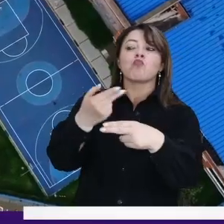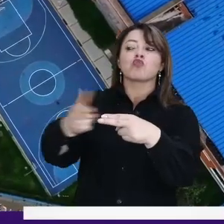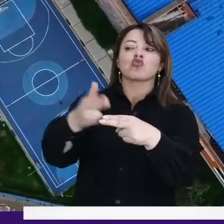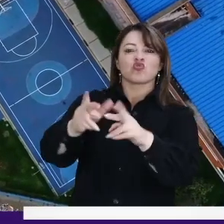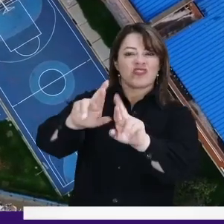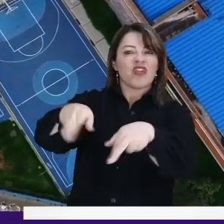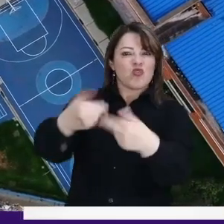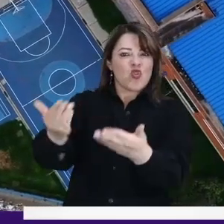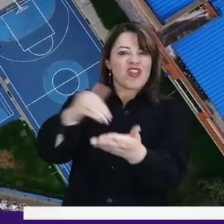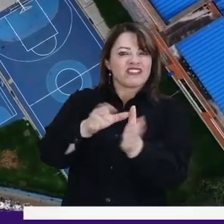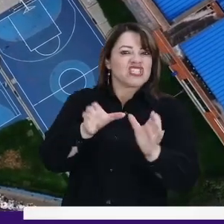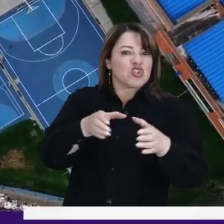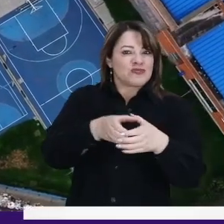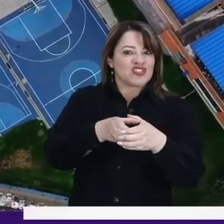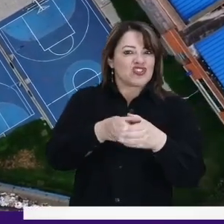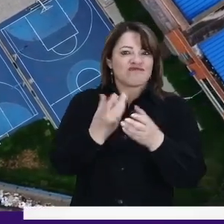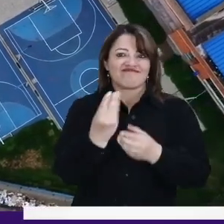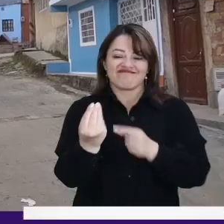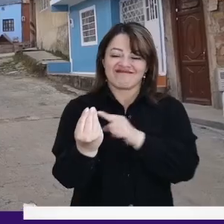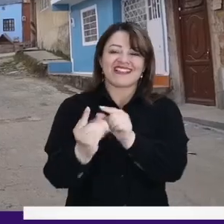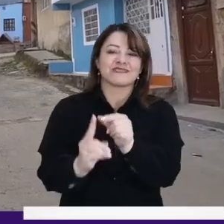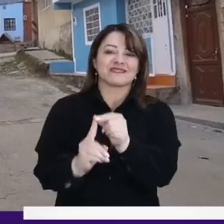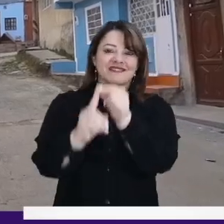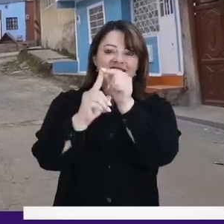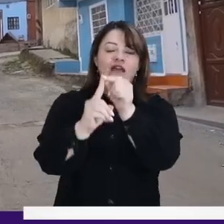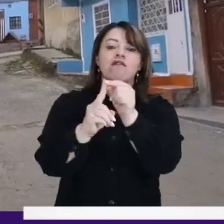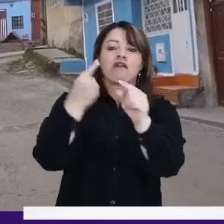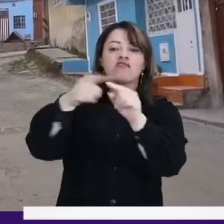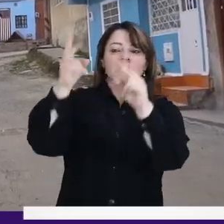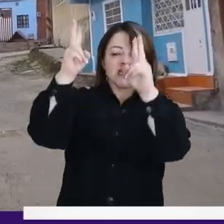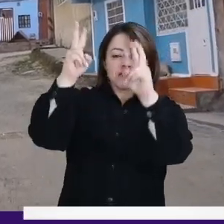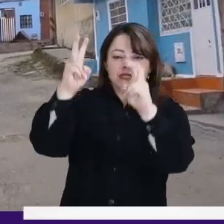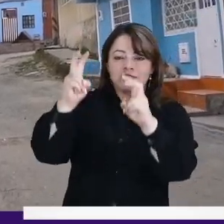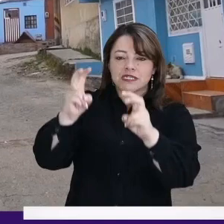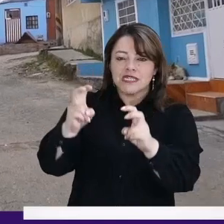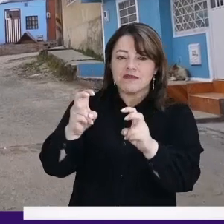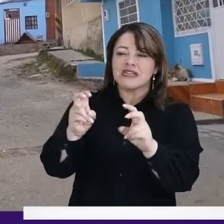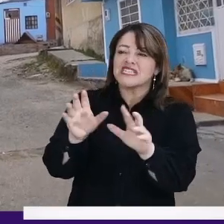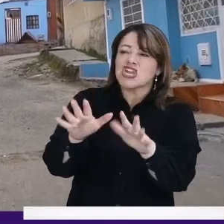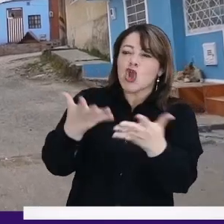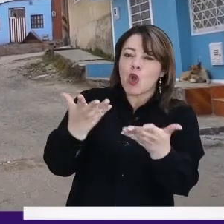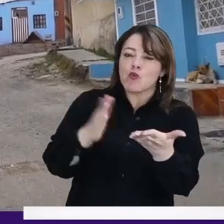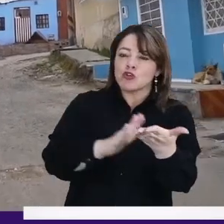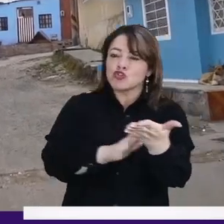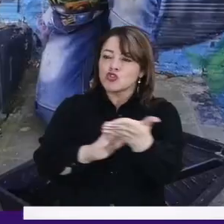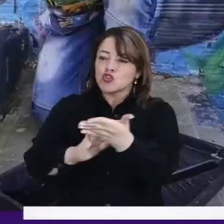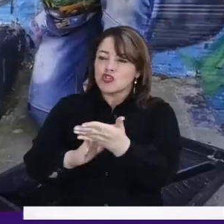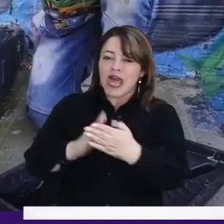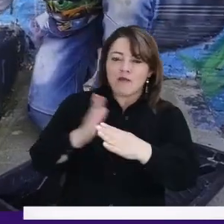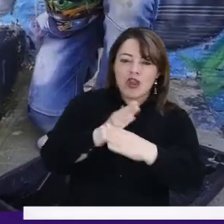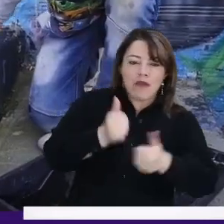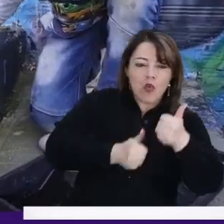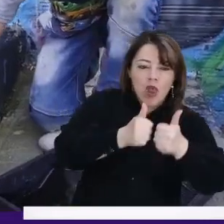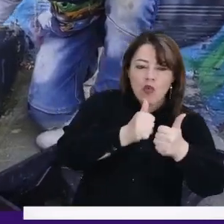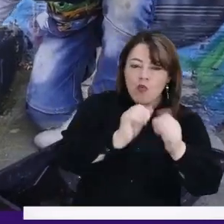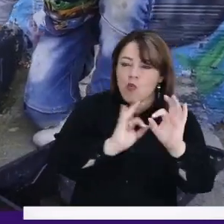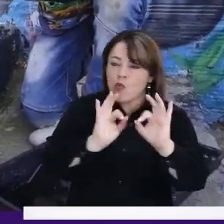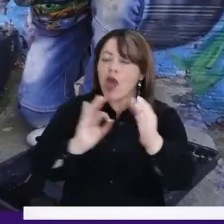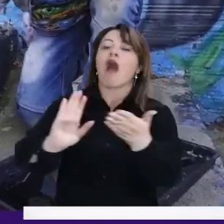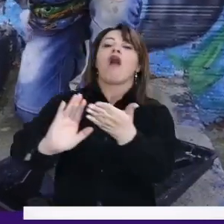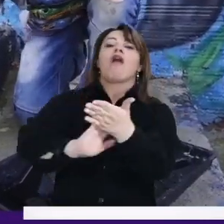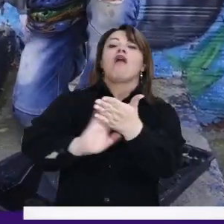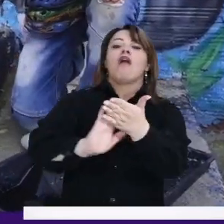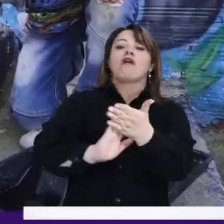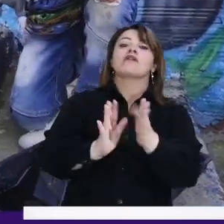próximamente va a tratar los diferentes temas y cuáles son los cuellos de botella y cómo se le pueden dar